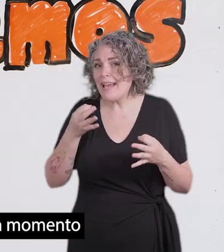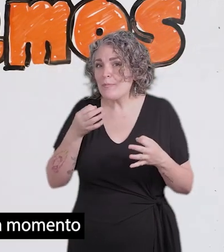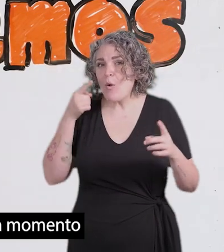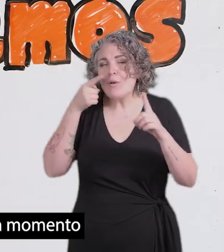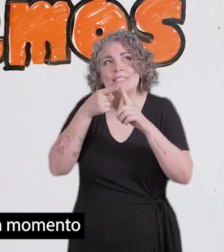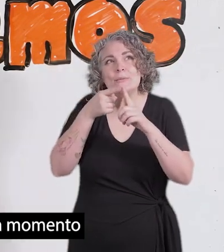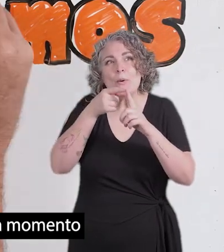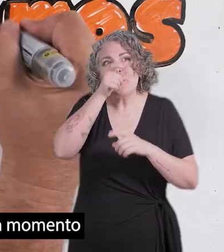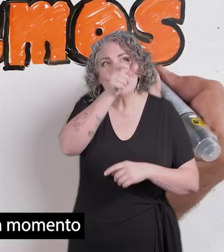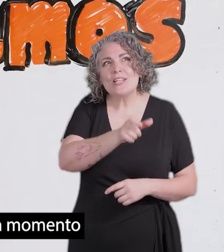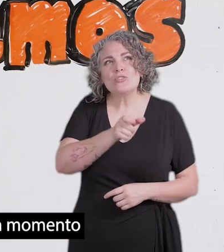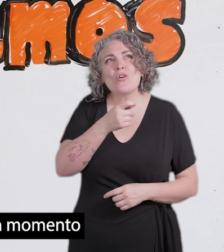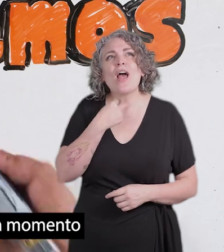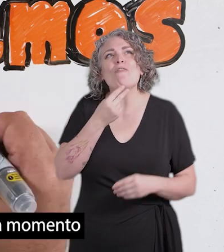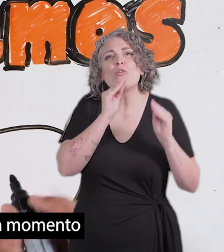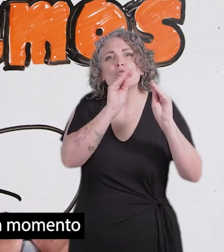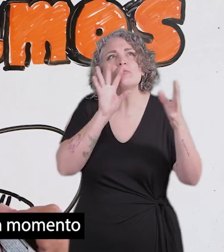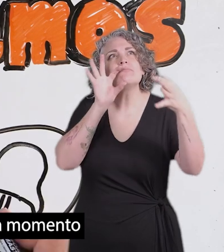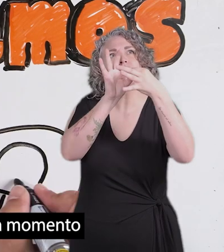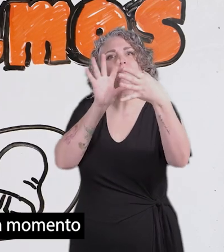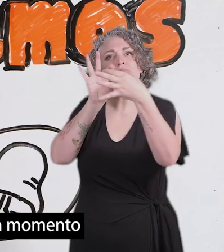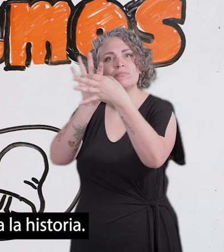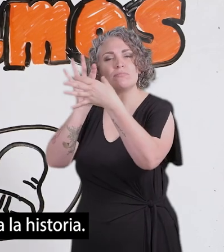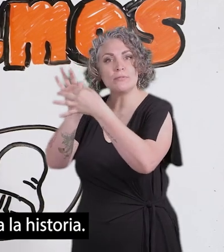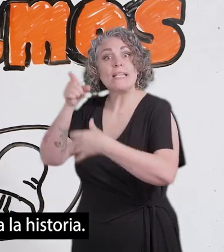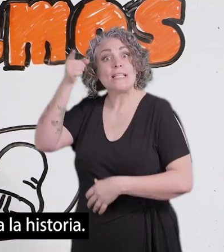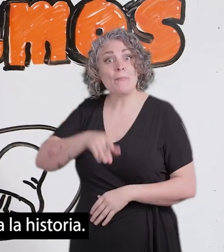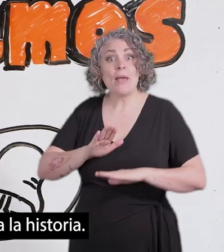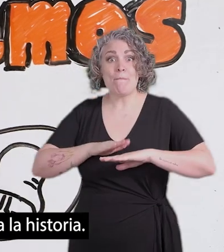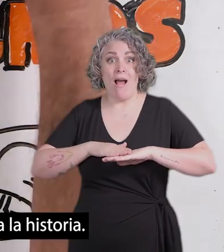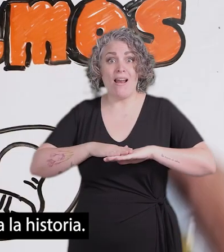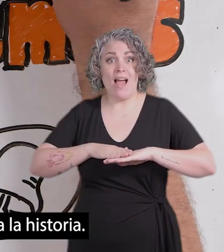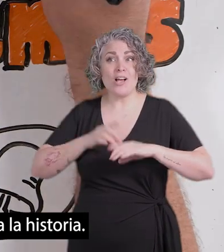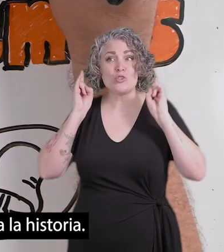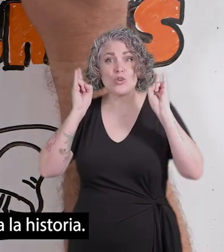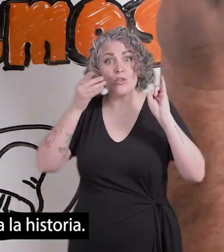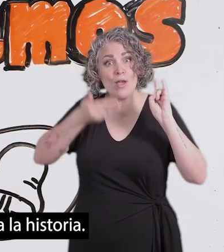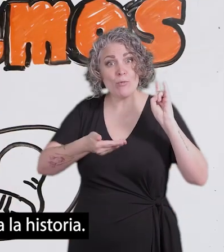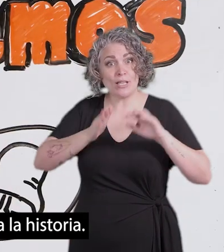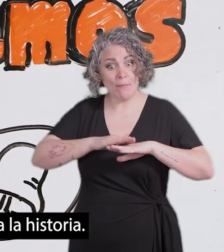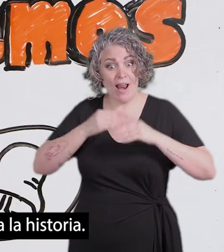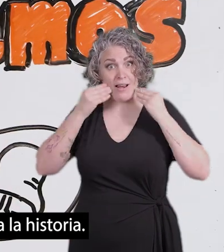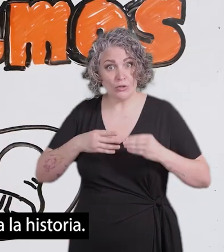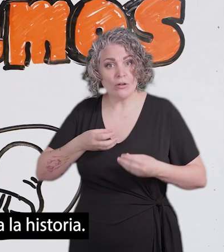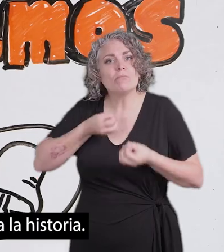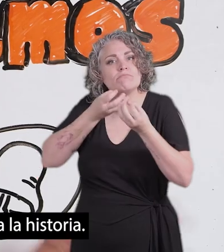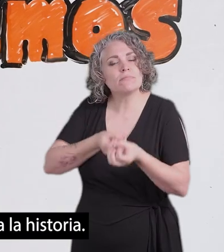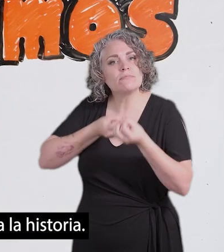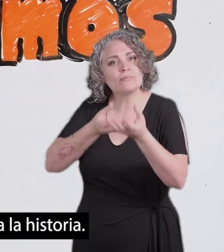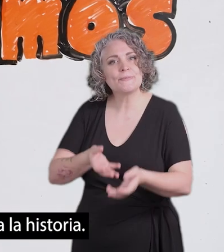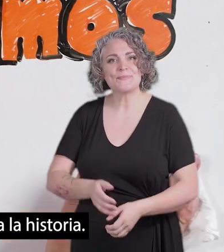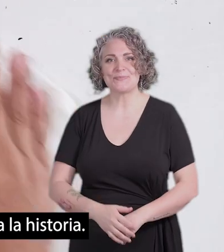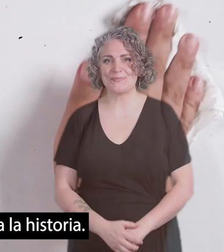quién está hablando en cada momento Y para informar si hay sonidos importantes para la historia